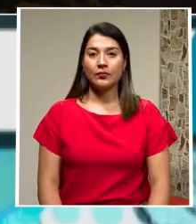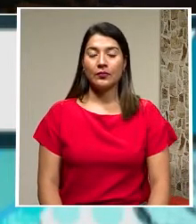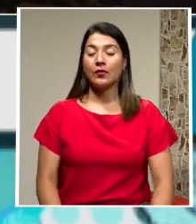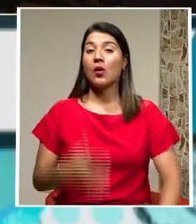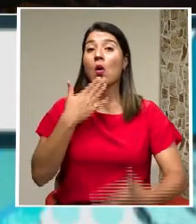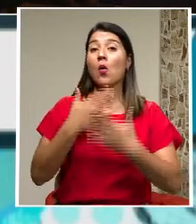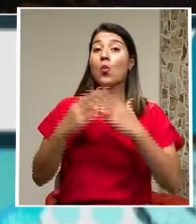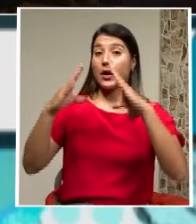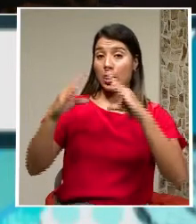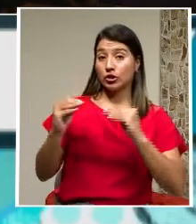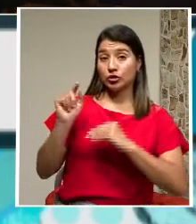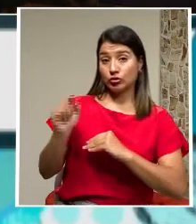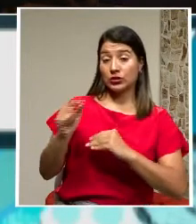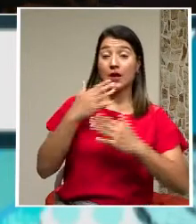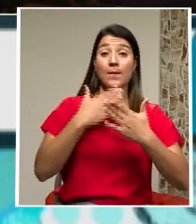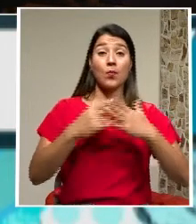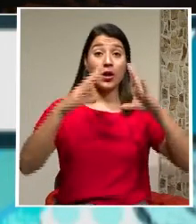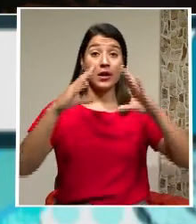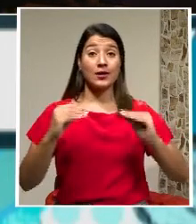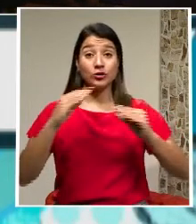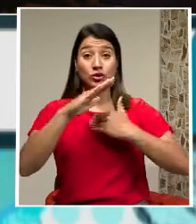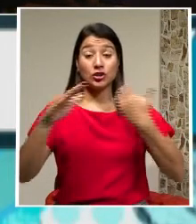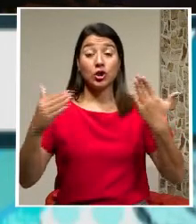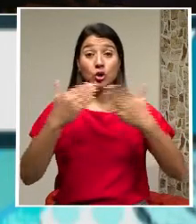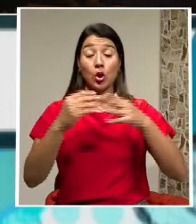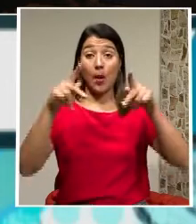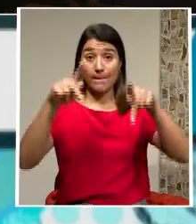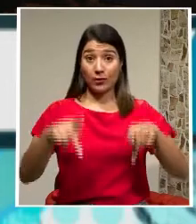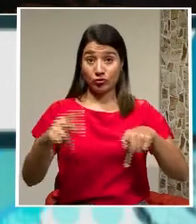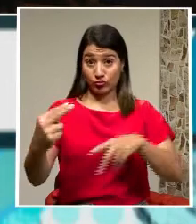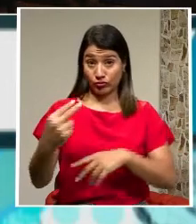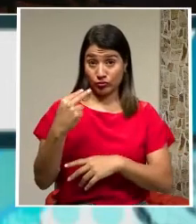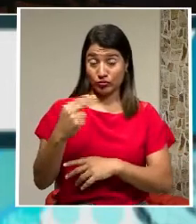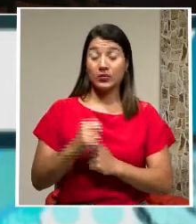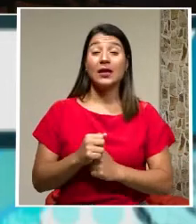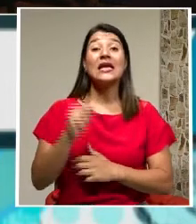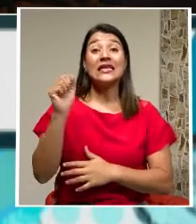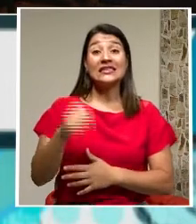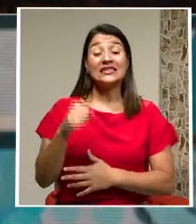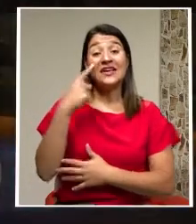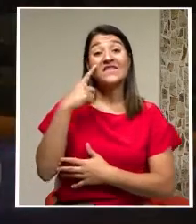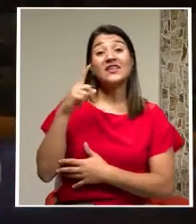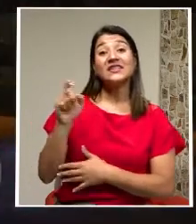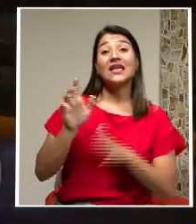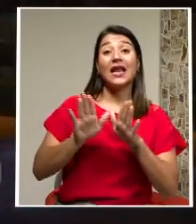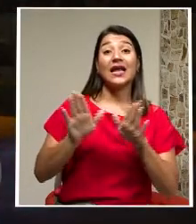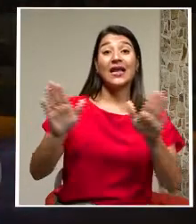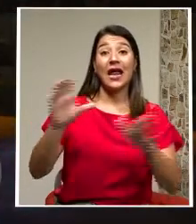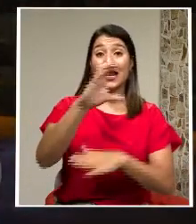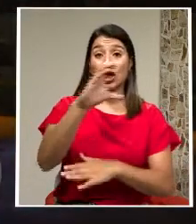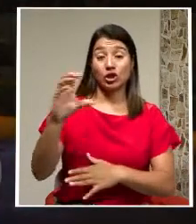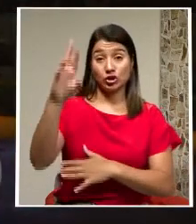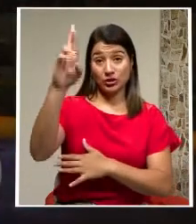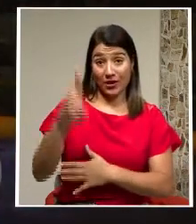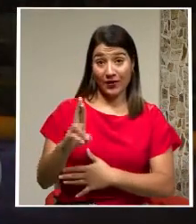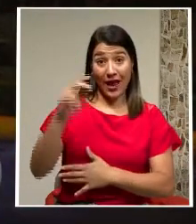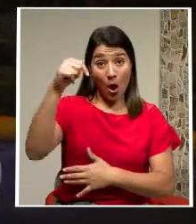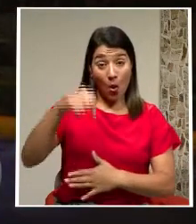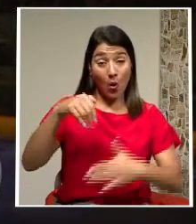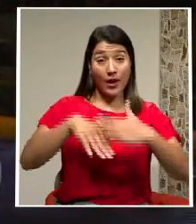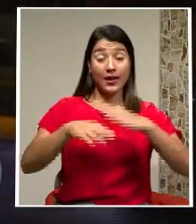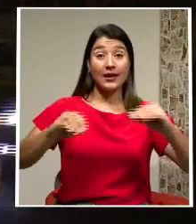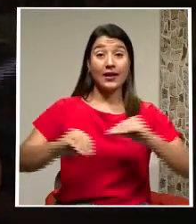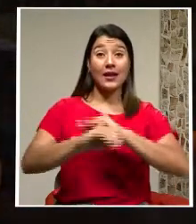Buenas noches, don Ernesto, para usted y para los televidentes. La ley de testal y como usted lo dice, la Fiscalía General de la República nos confirmó esta mañana